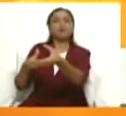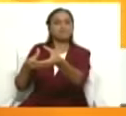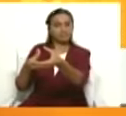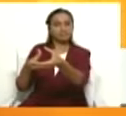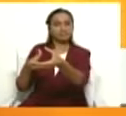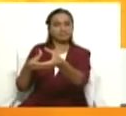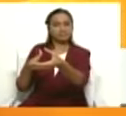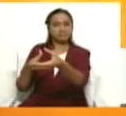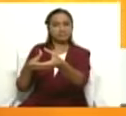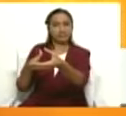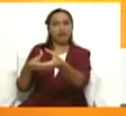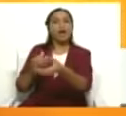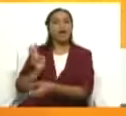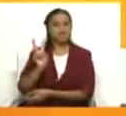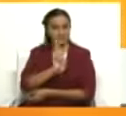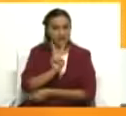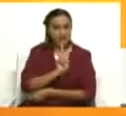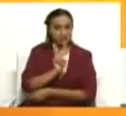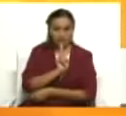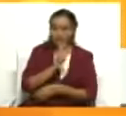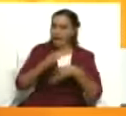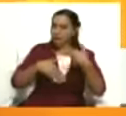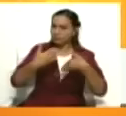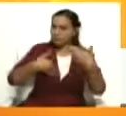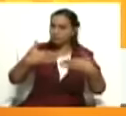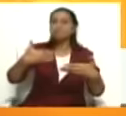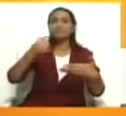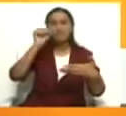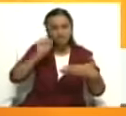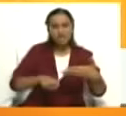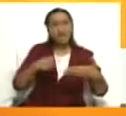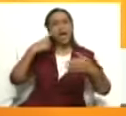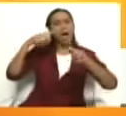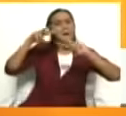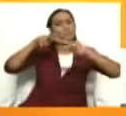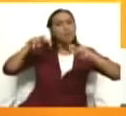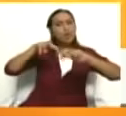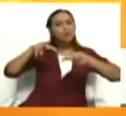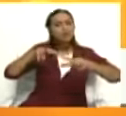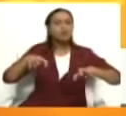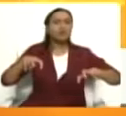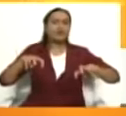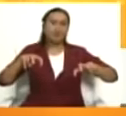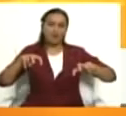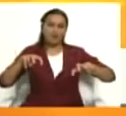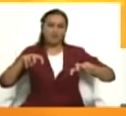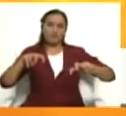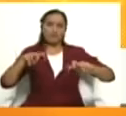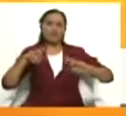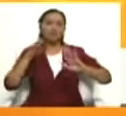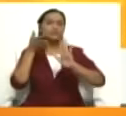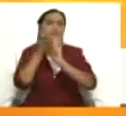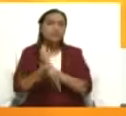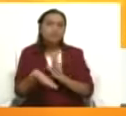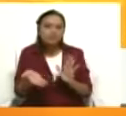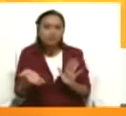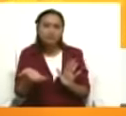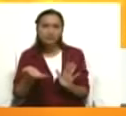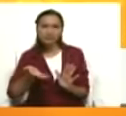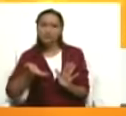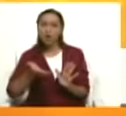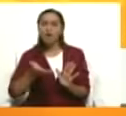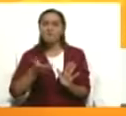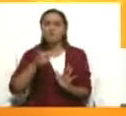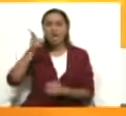estaba llevando adelante un proceso de investigación sobre delitos que en ningún caso han categorizado frente al Estatuto de